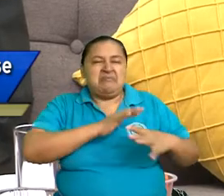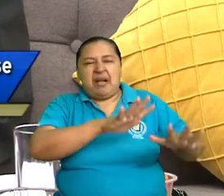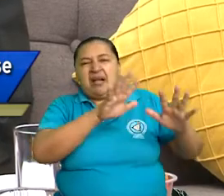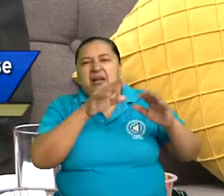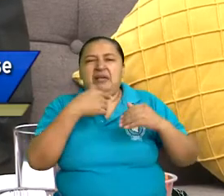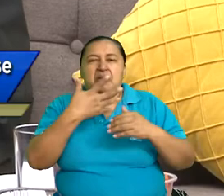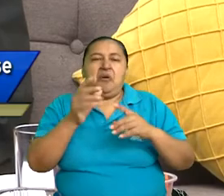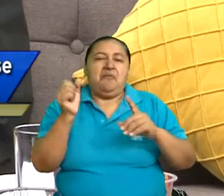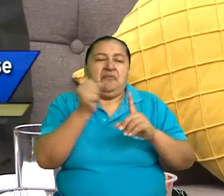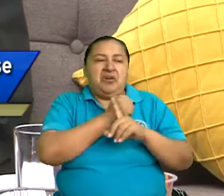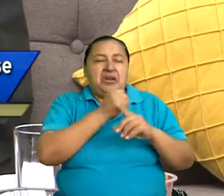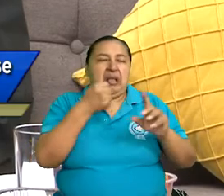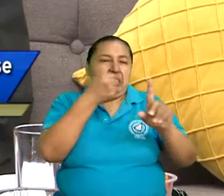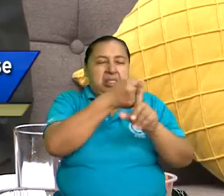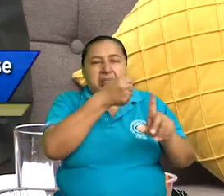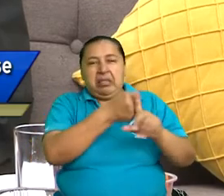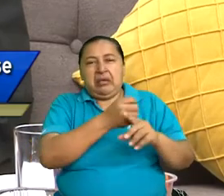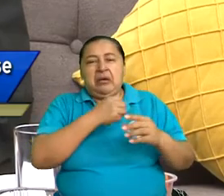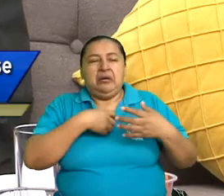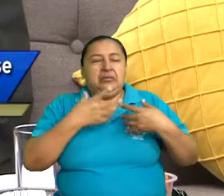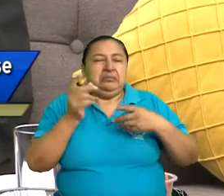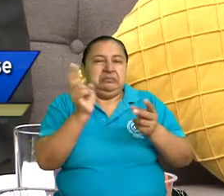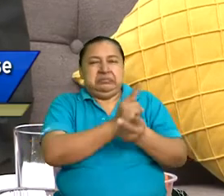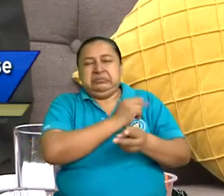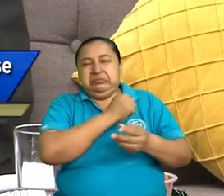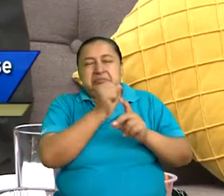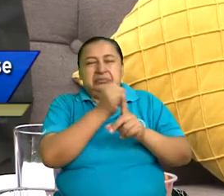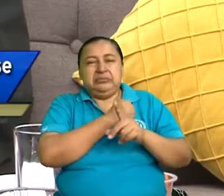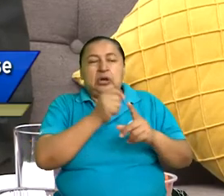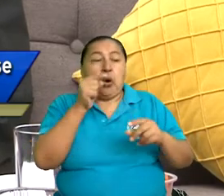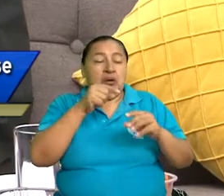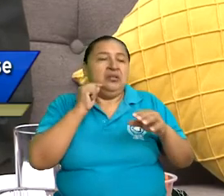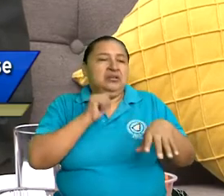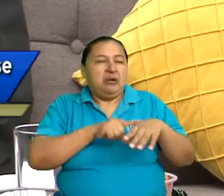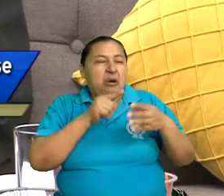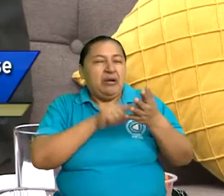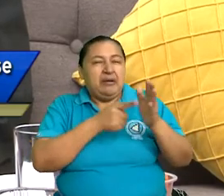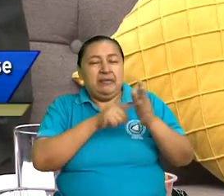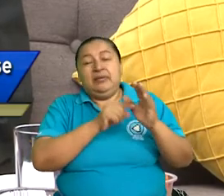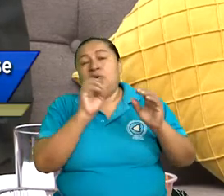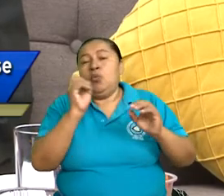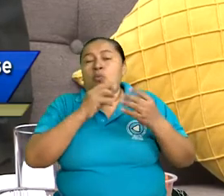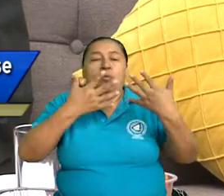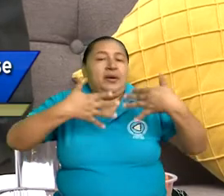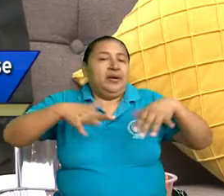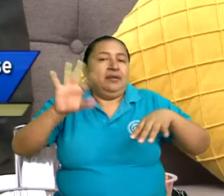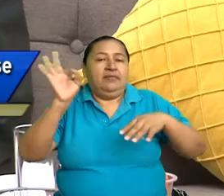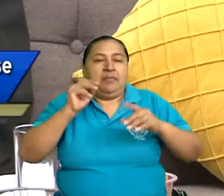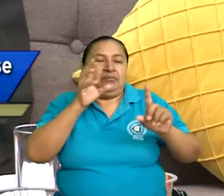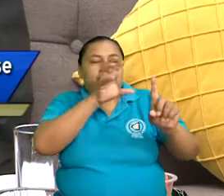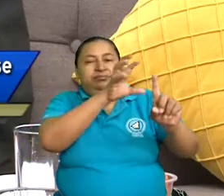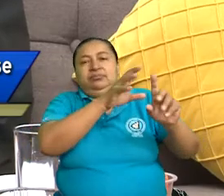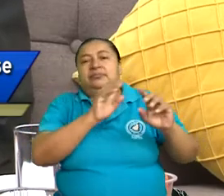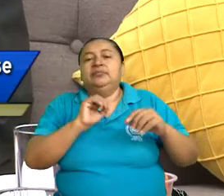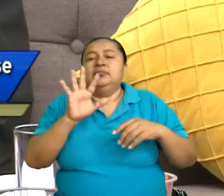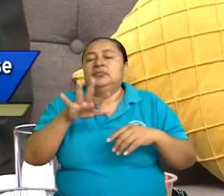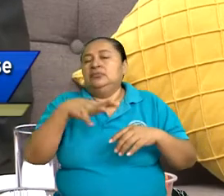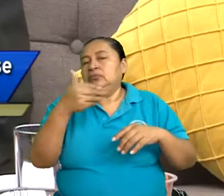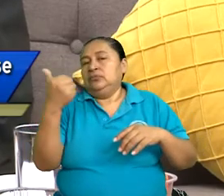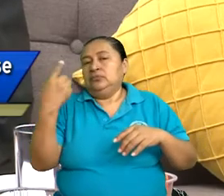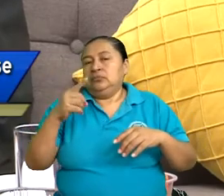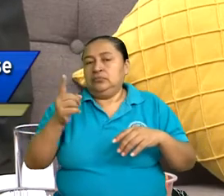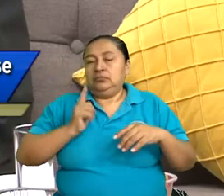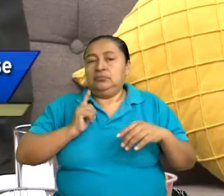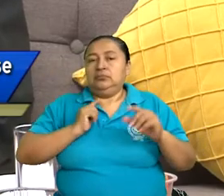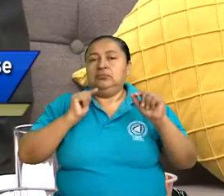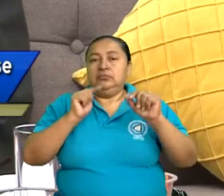violencia física, sexual, psicológica, o cualquier otra forma de agresión, entre otros derechos que